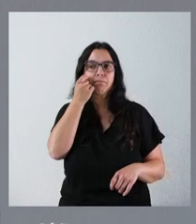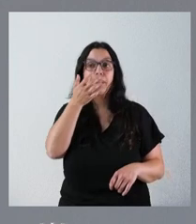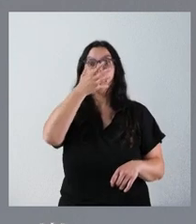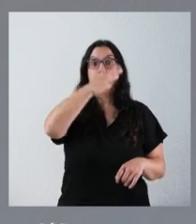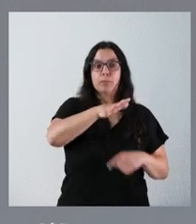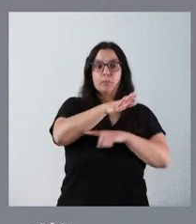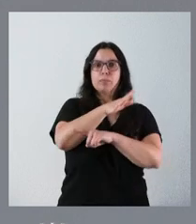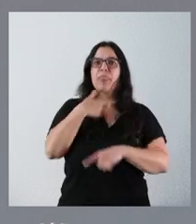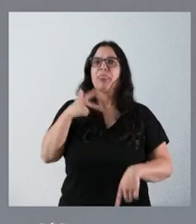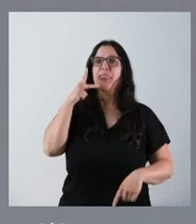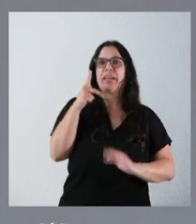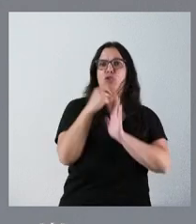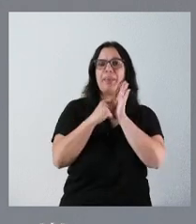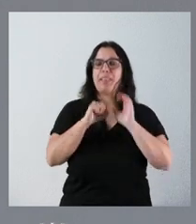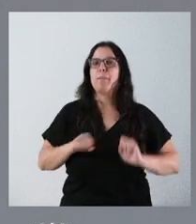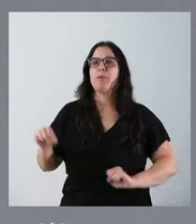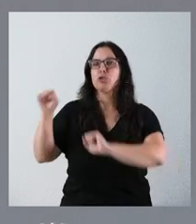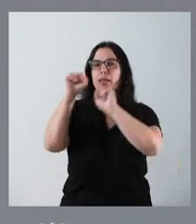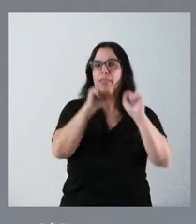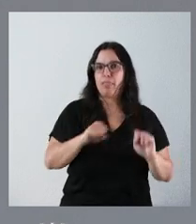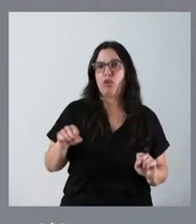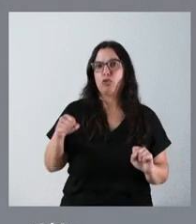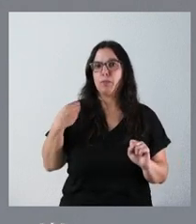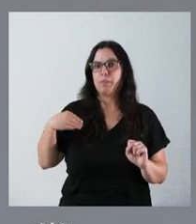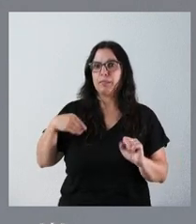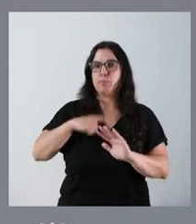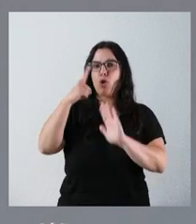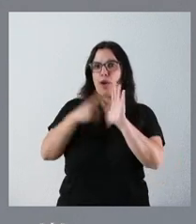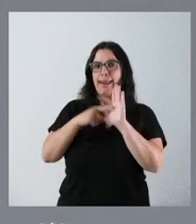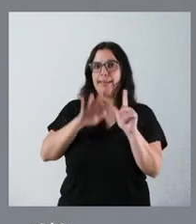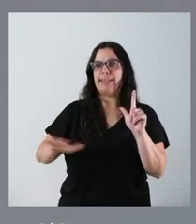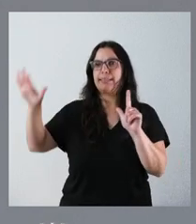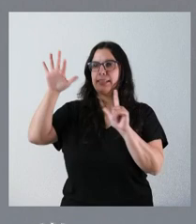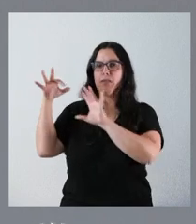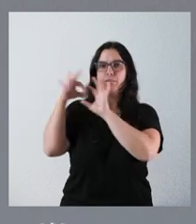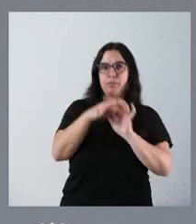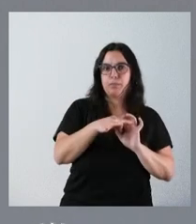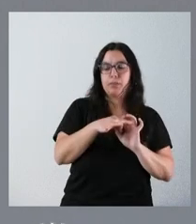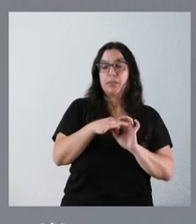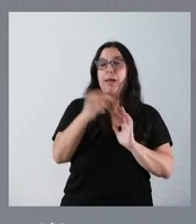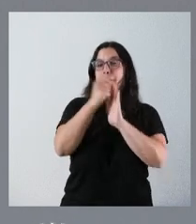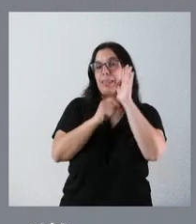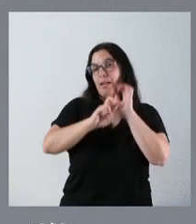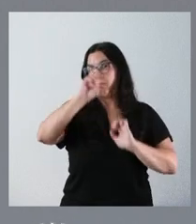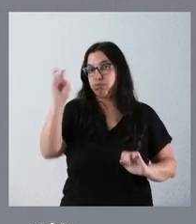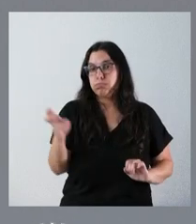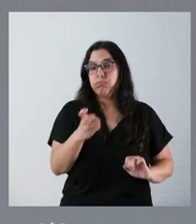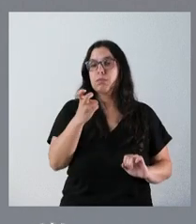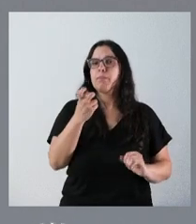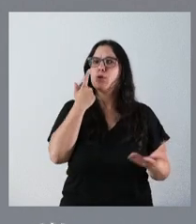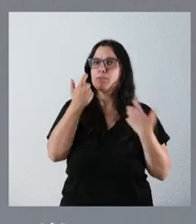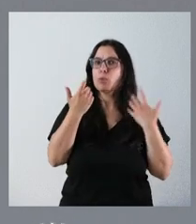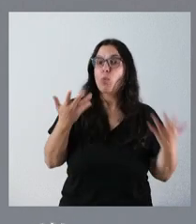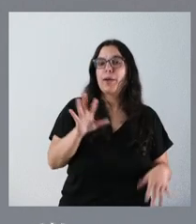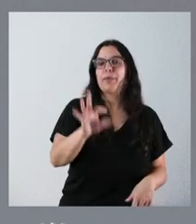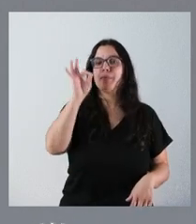derecho a las medidas de protección establecidas en la ley estatal y, entre otras, esto es importante recalcarlo, la